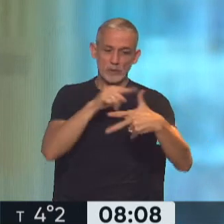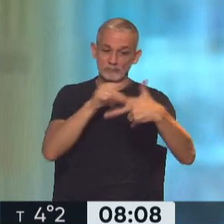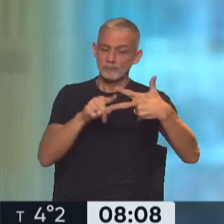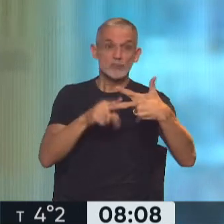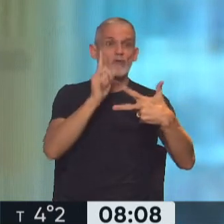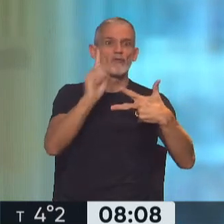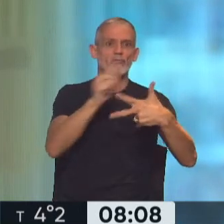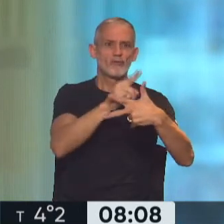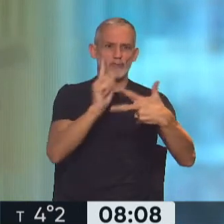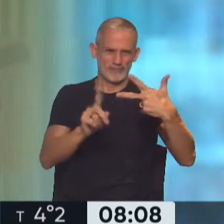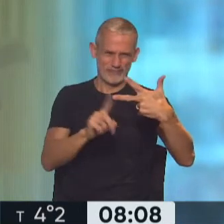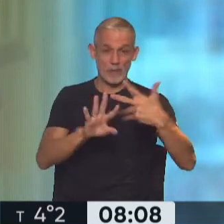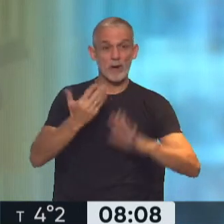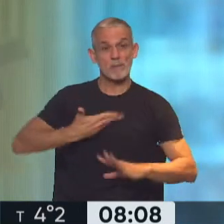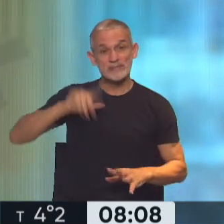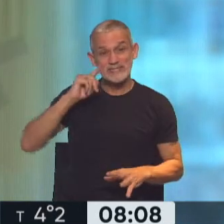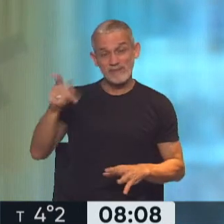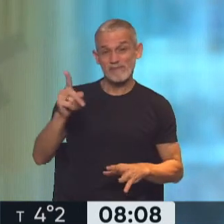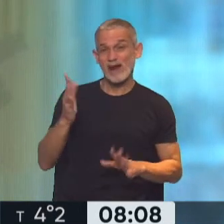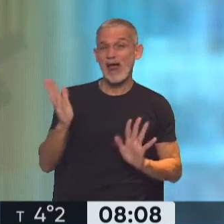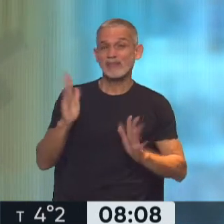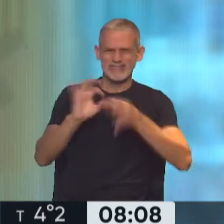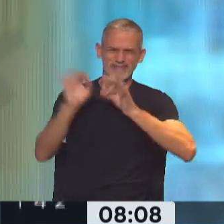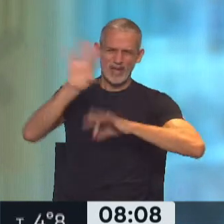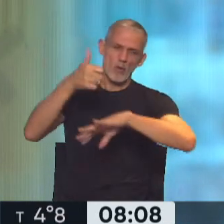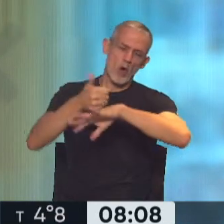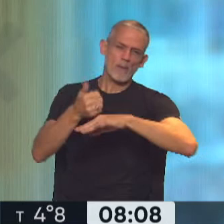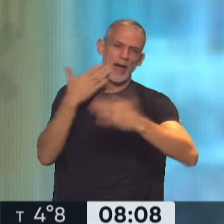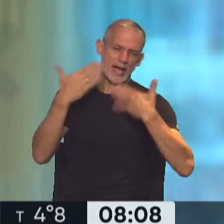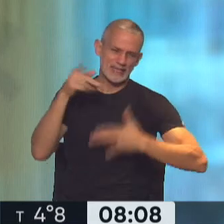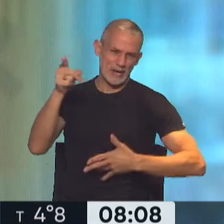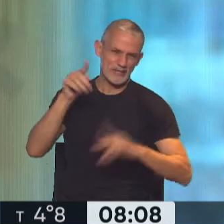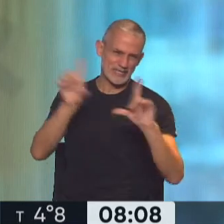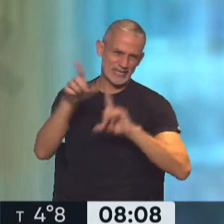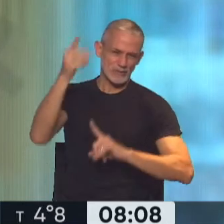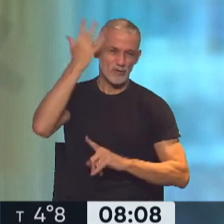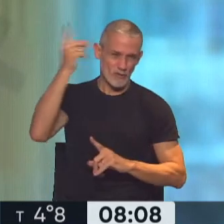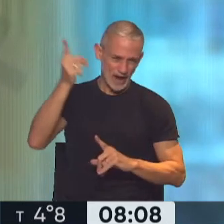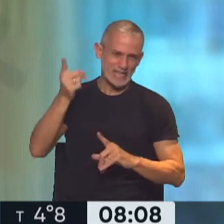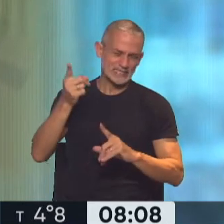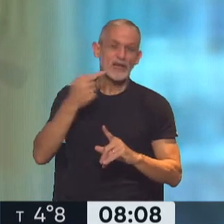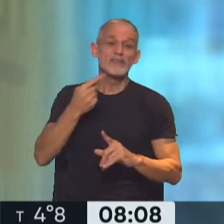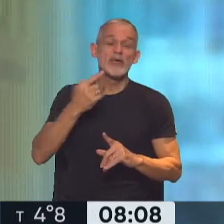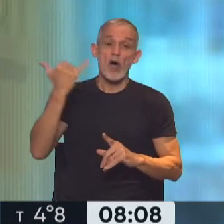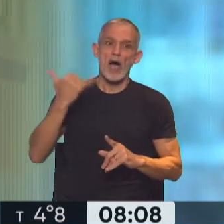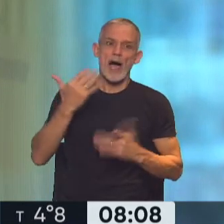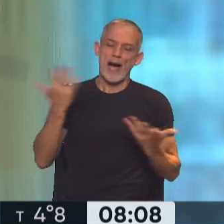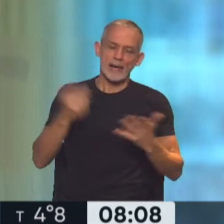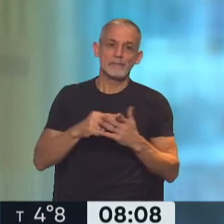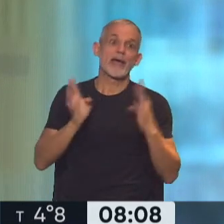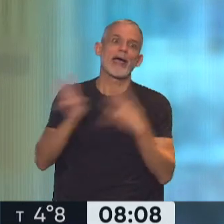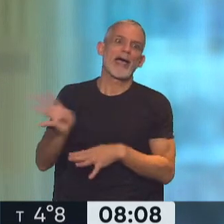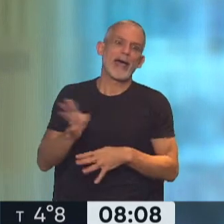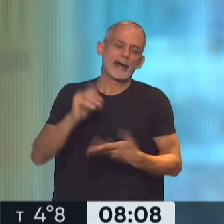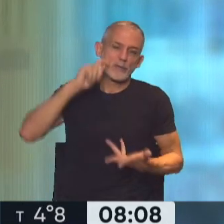cambiarían, pero lo cierto es que Alberto Fernández dijo en Europa en una entrevista que le hicieron en Francia que hay una guerra en el medio